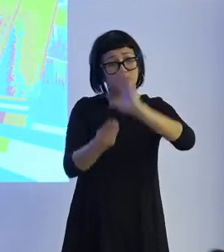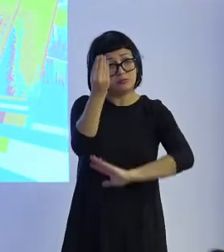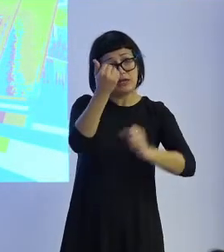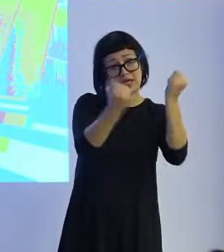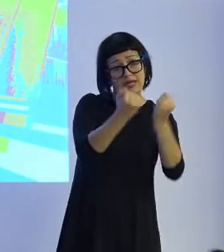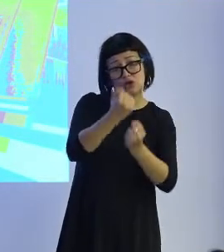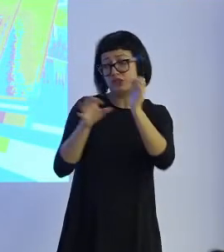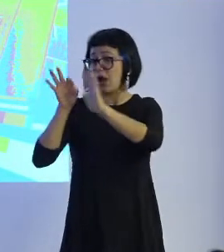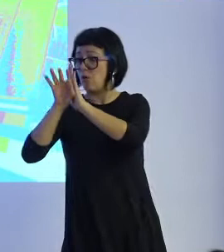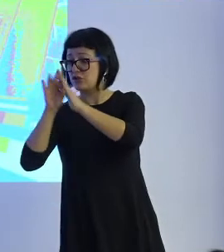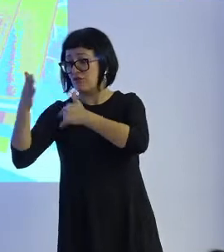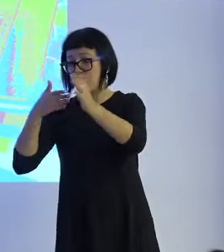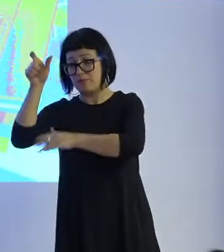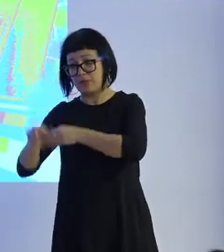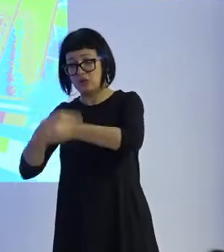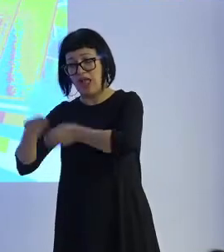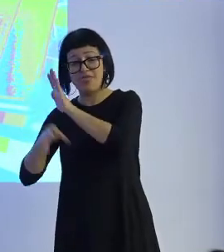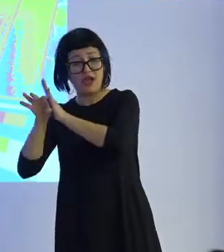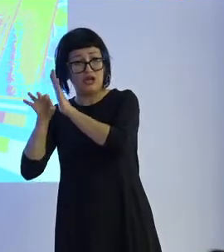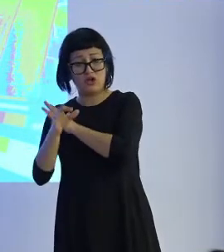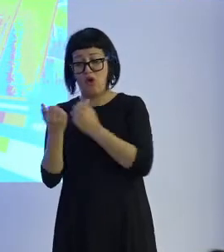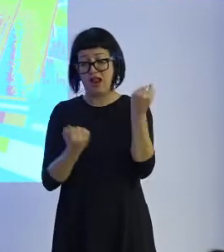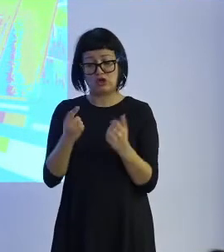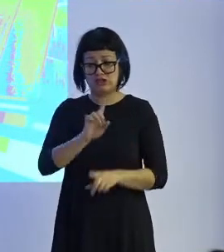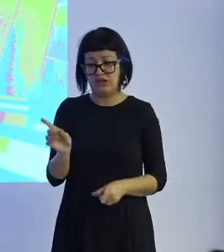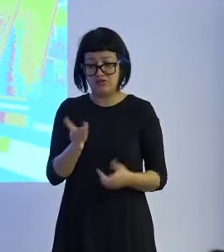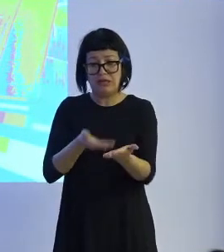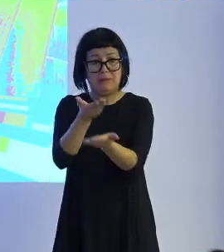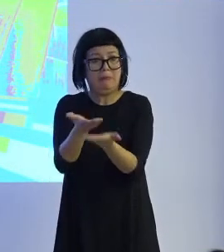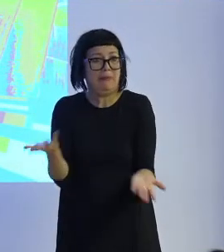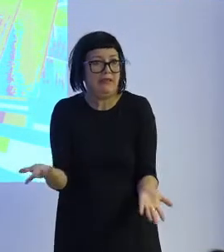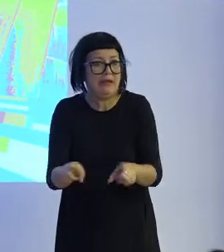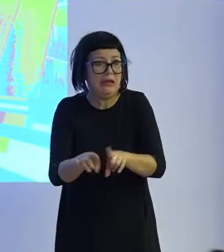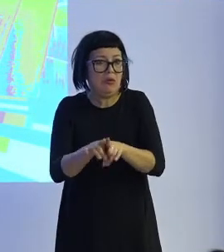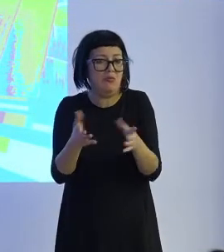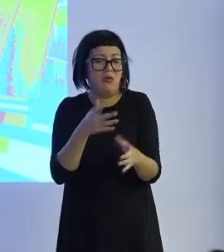del software, pero no al coche. Es absurdo pedirle responsabilidad a un coche.